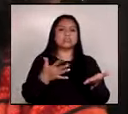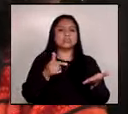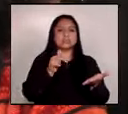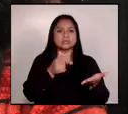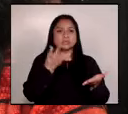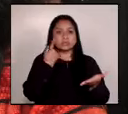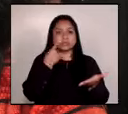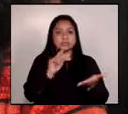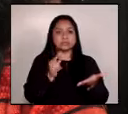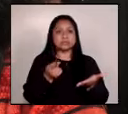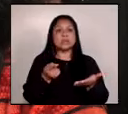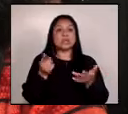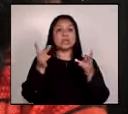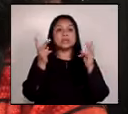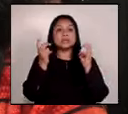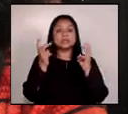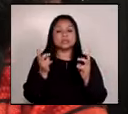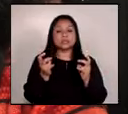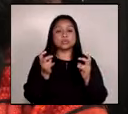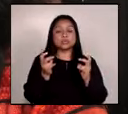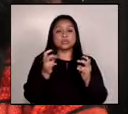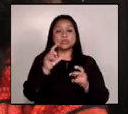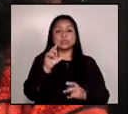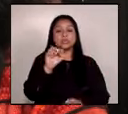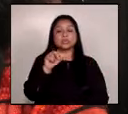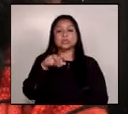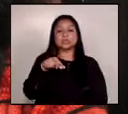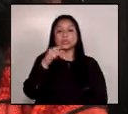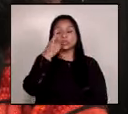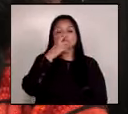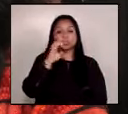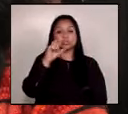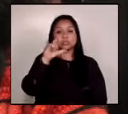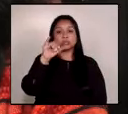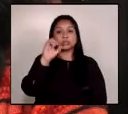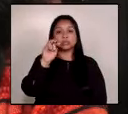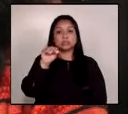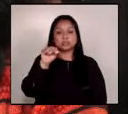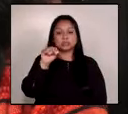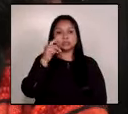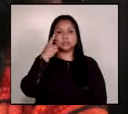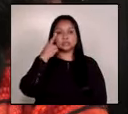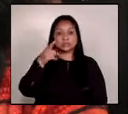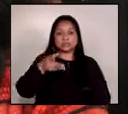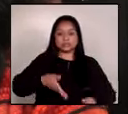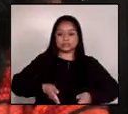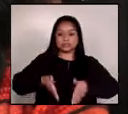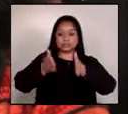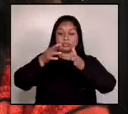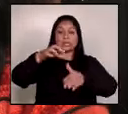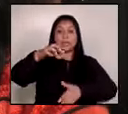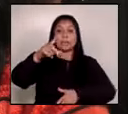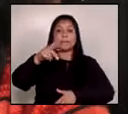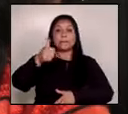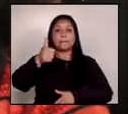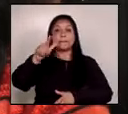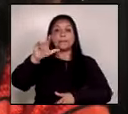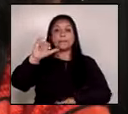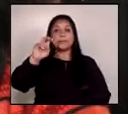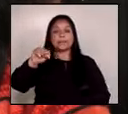sobre la concesión de la ruta Palín-Escuintla que estaba